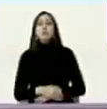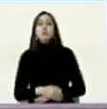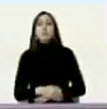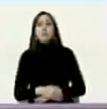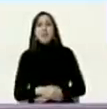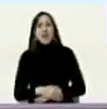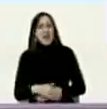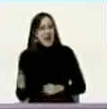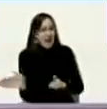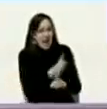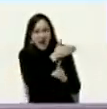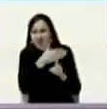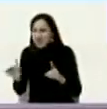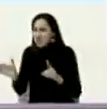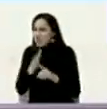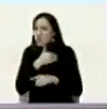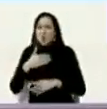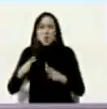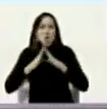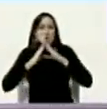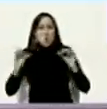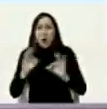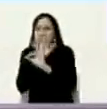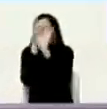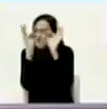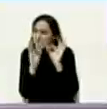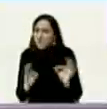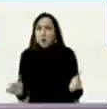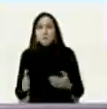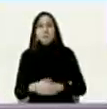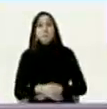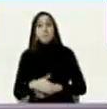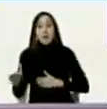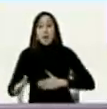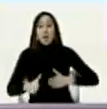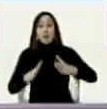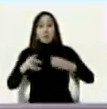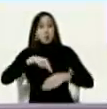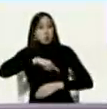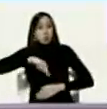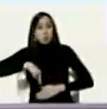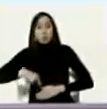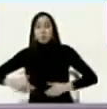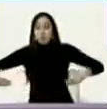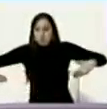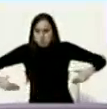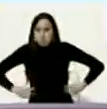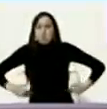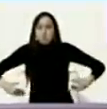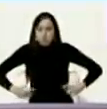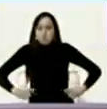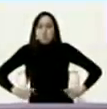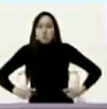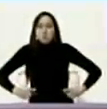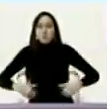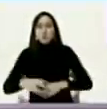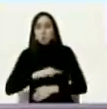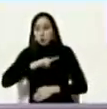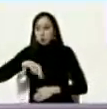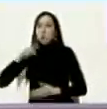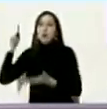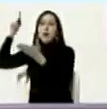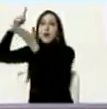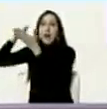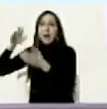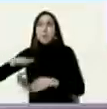agresiones sanciones y para llegar a este camino teníamos que estar de pie y estamos de pie nosotros llegamos a México de pie